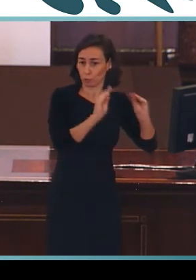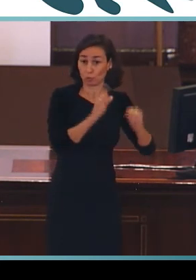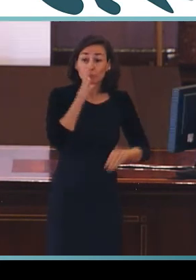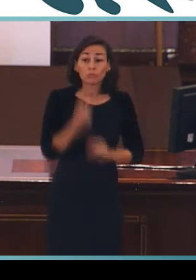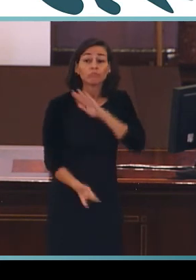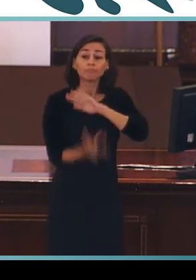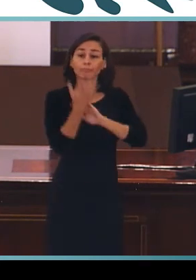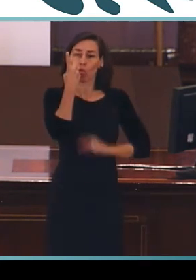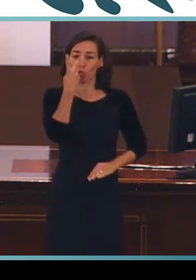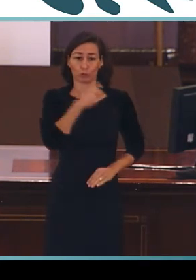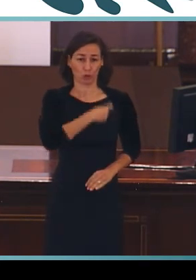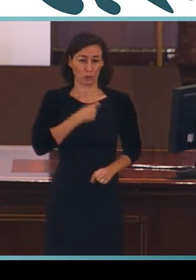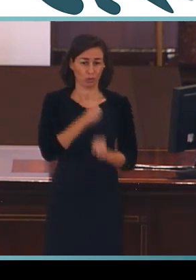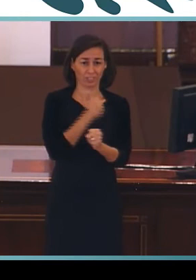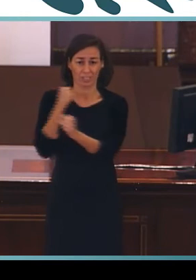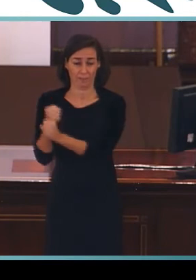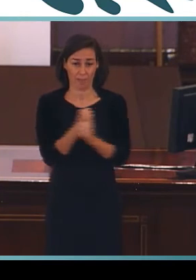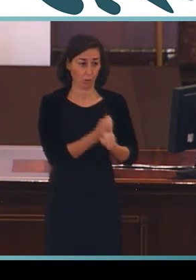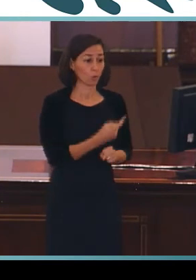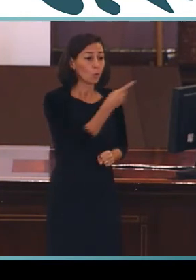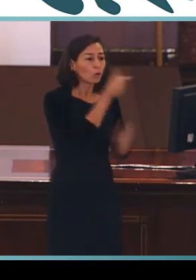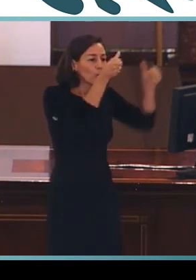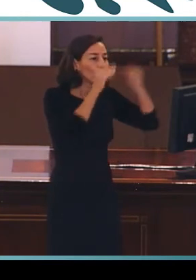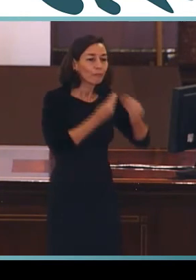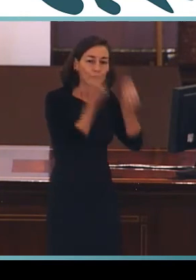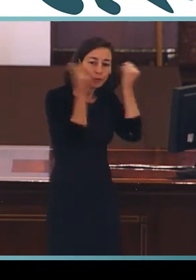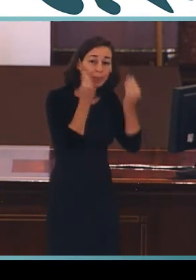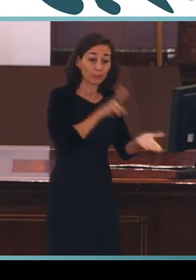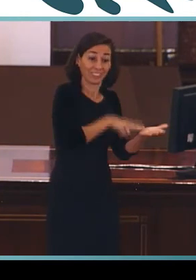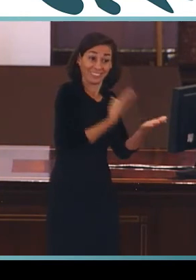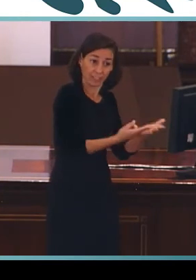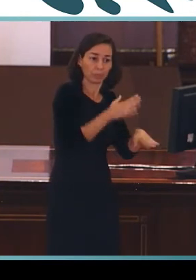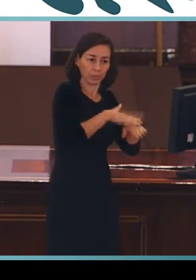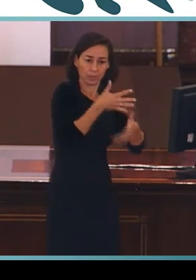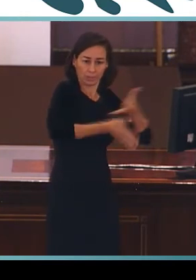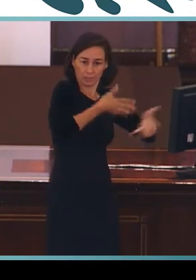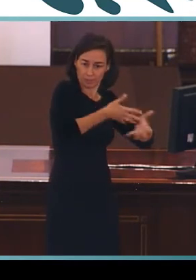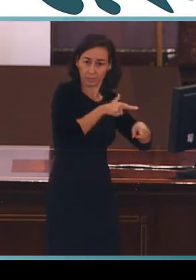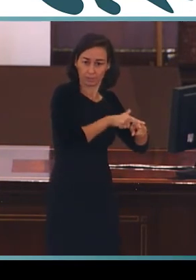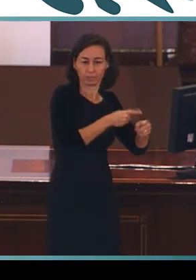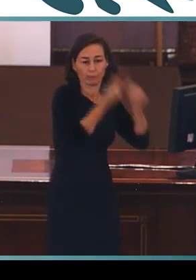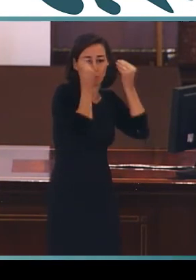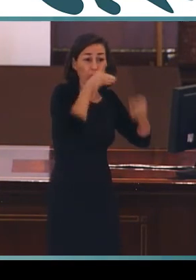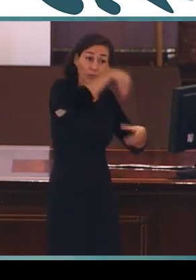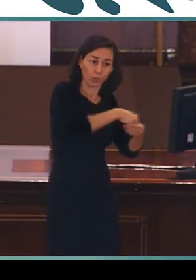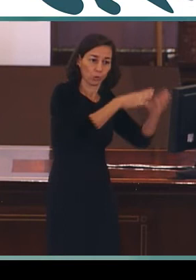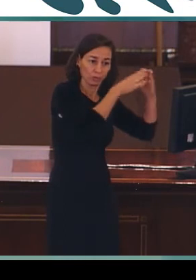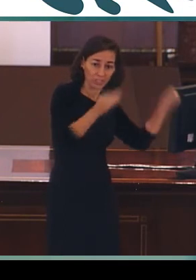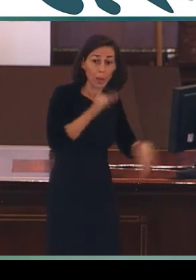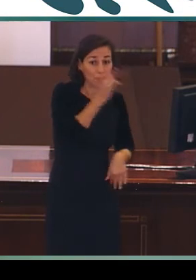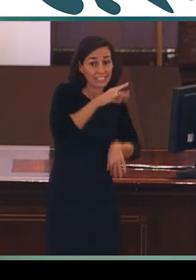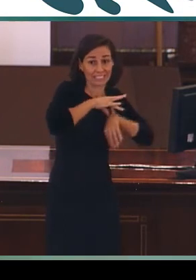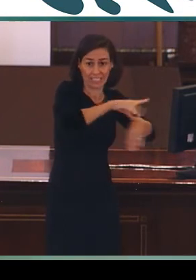comisiones de trabajo sobre la formación universitaria de intérpretes de lengua de signos española y guías intérpretes de